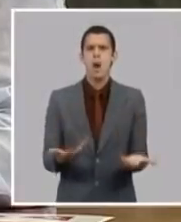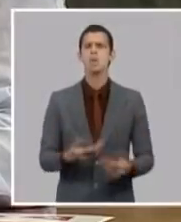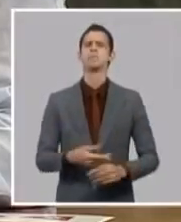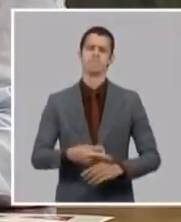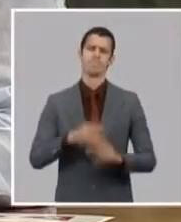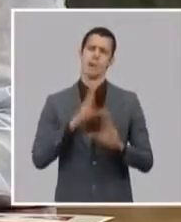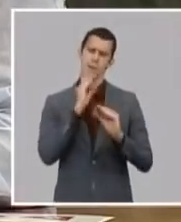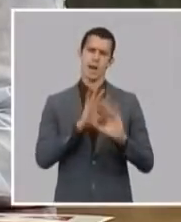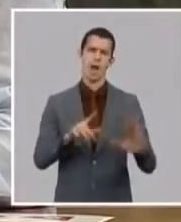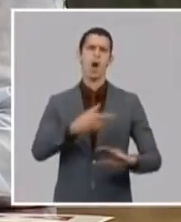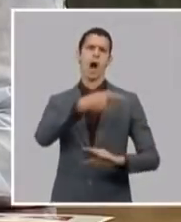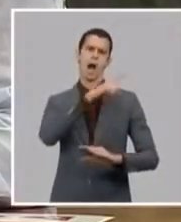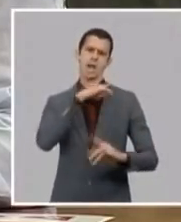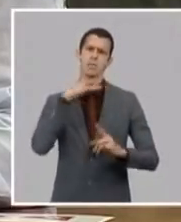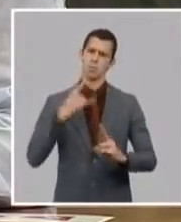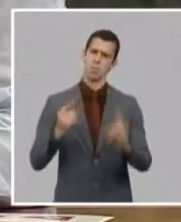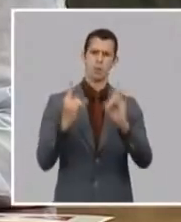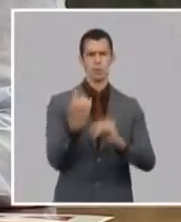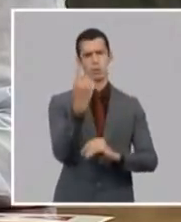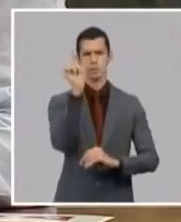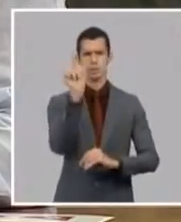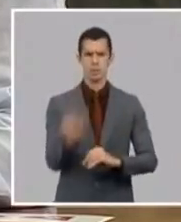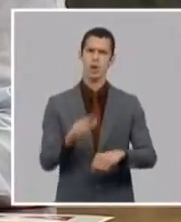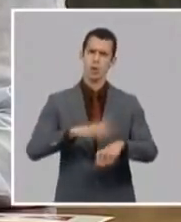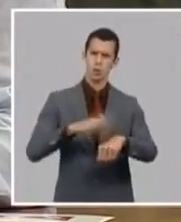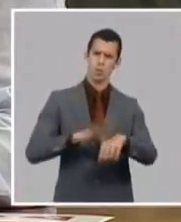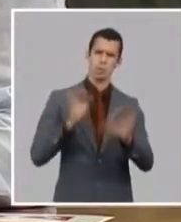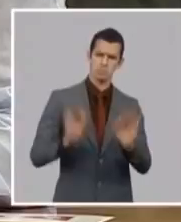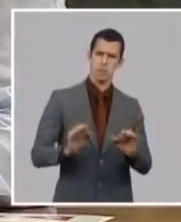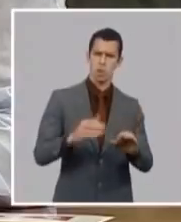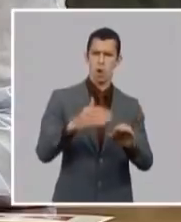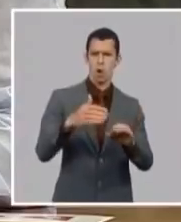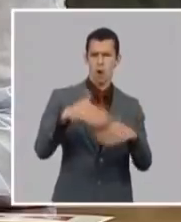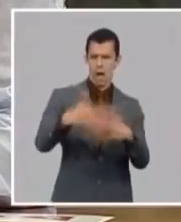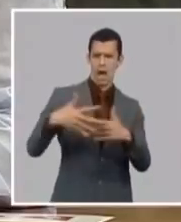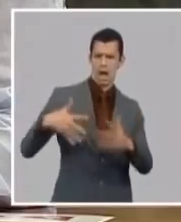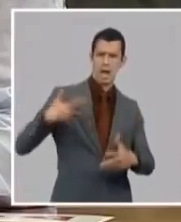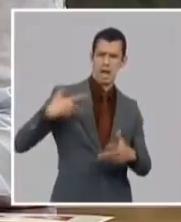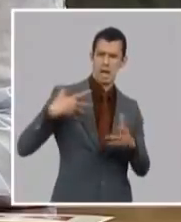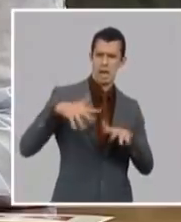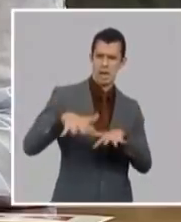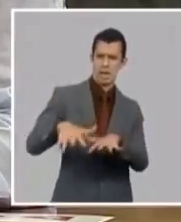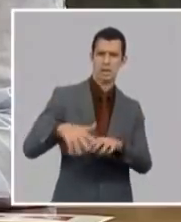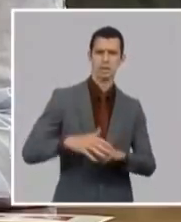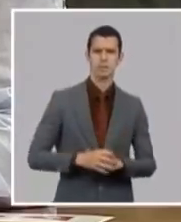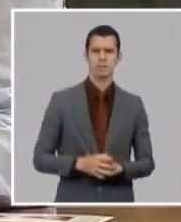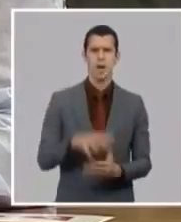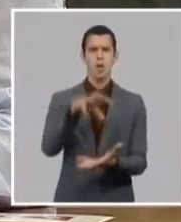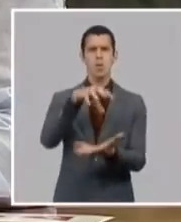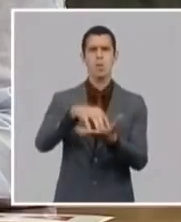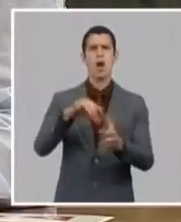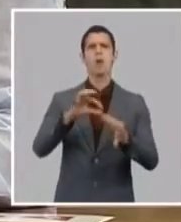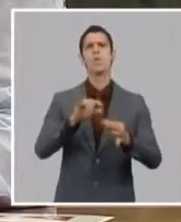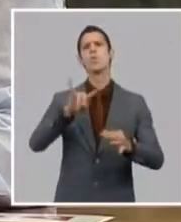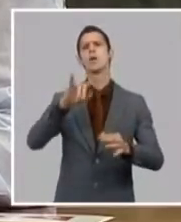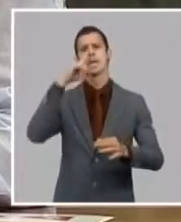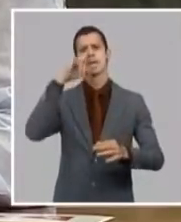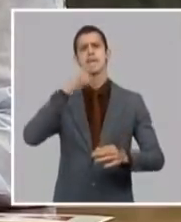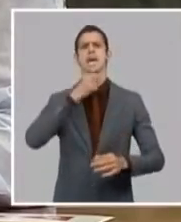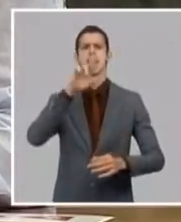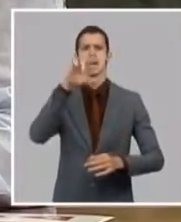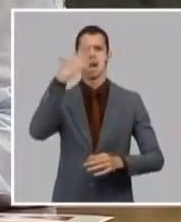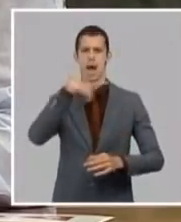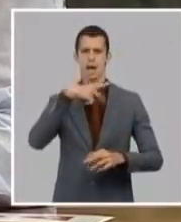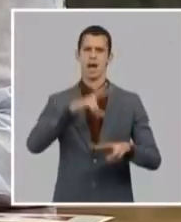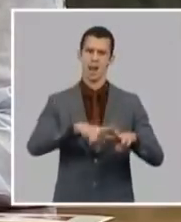transparencia en el suceso que ocurrió en un barrio aquí en La Habana en la huinera hay decenas de heridos no puedo precisar